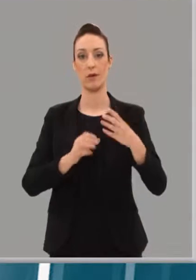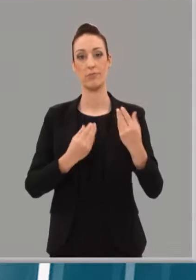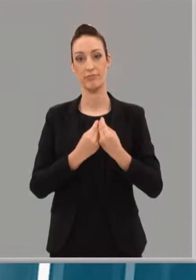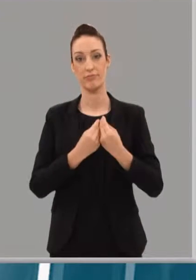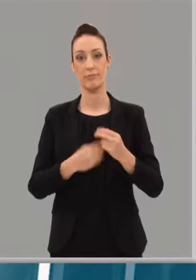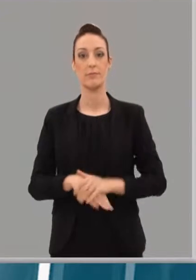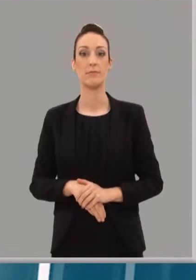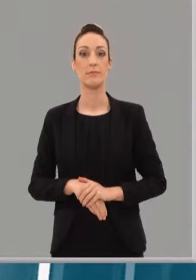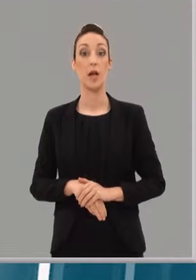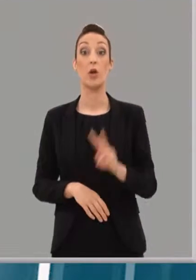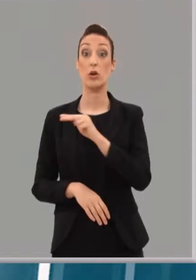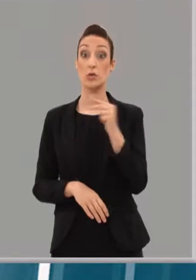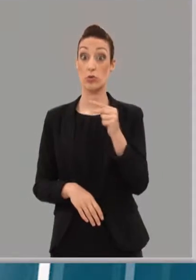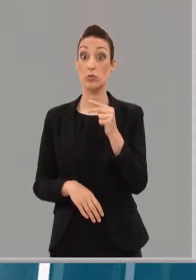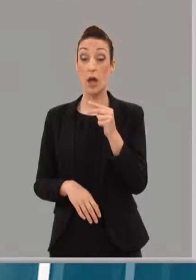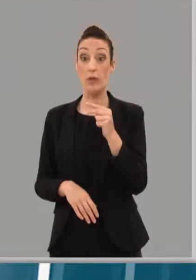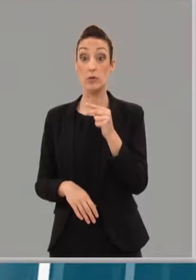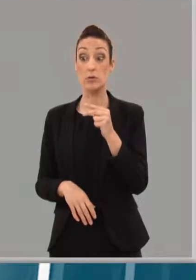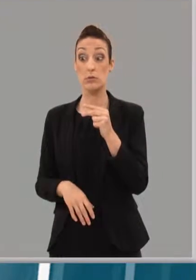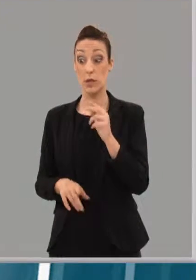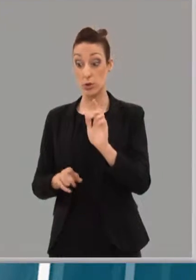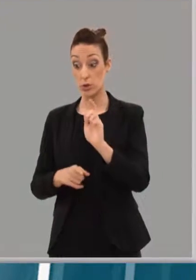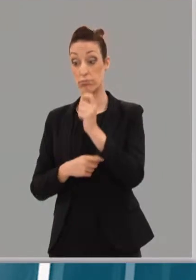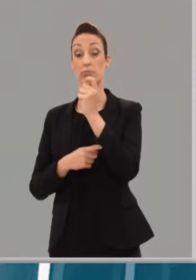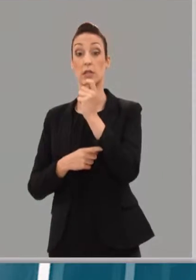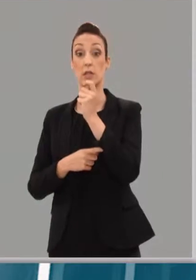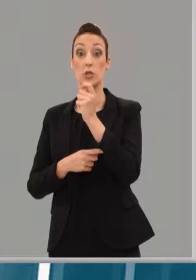son buenos dentro de lo que cabe esperar.